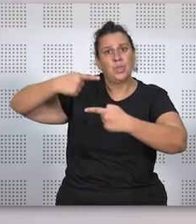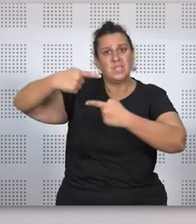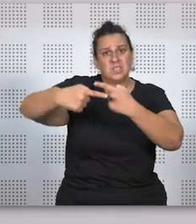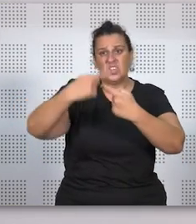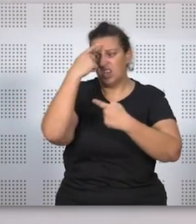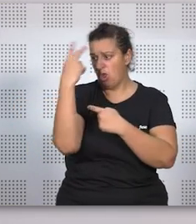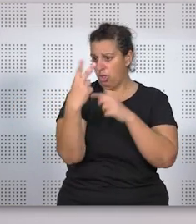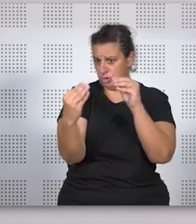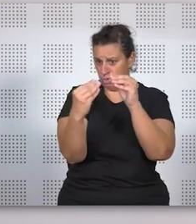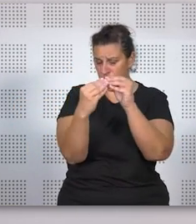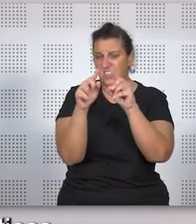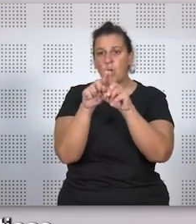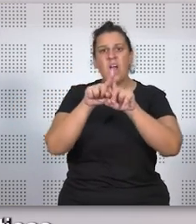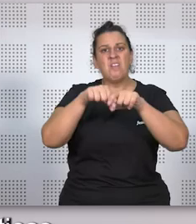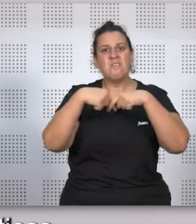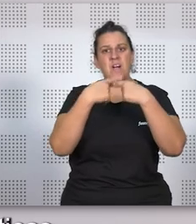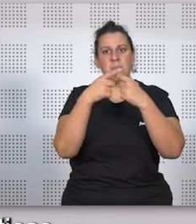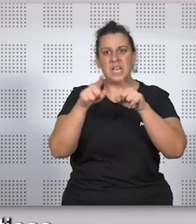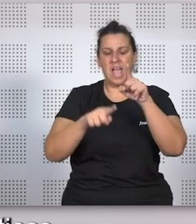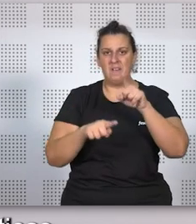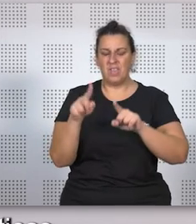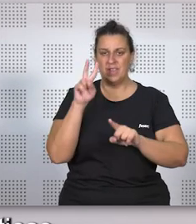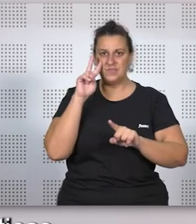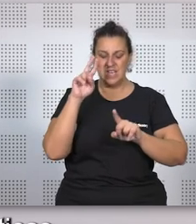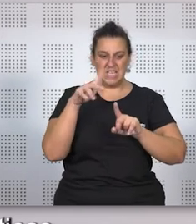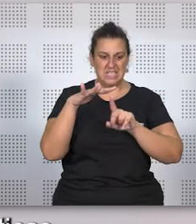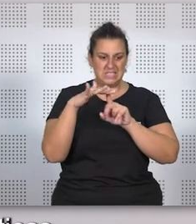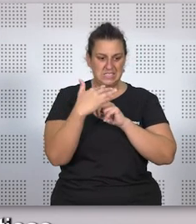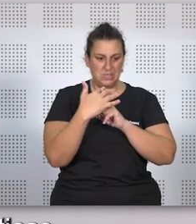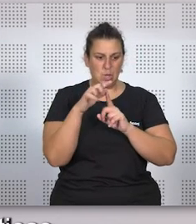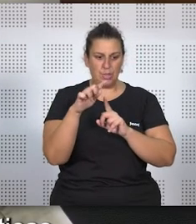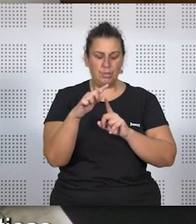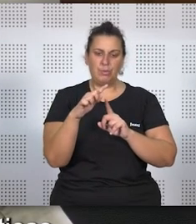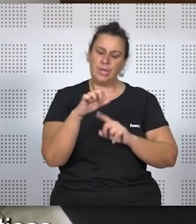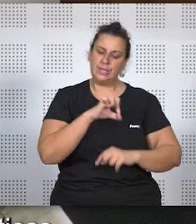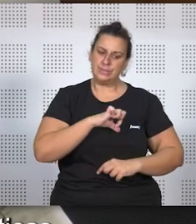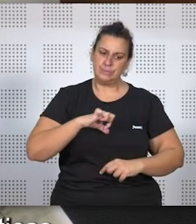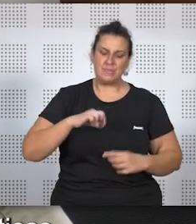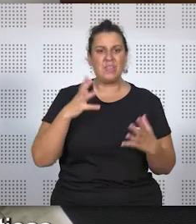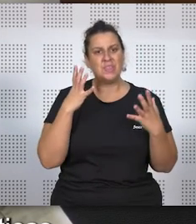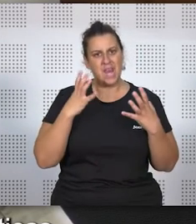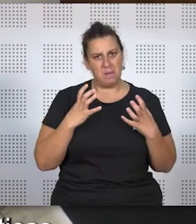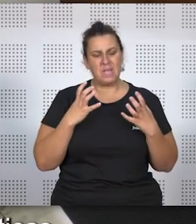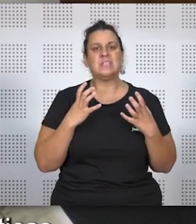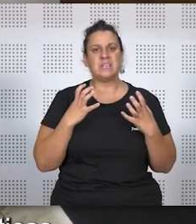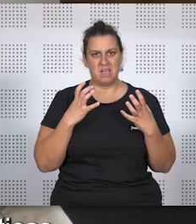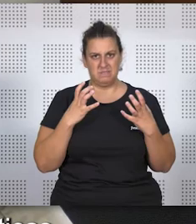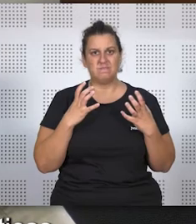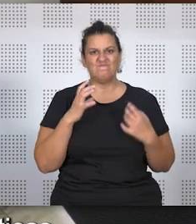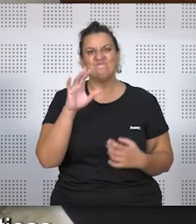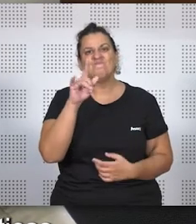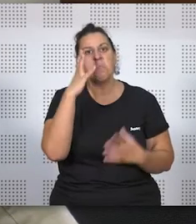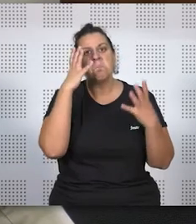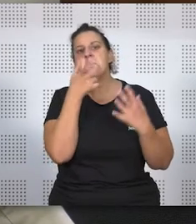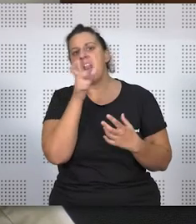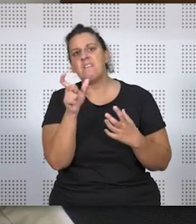estaremos de acuerdo, igual que el de familia, a veces nos enfrenta a eso, a situaciones que son personalmente dramáticas. Sí, esa sería